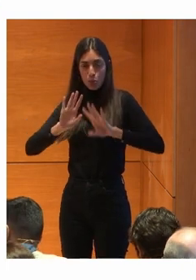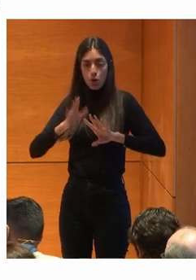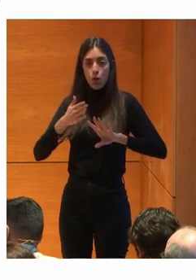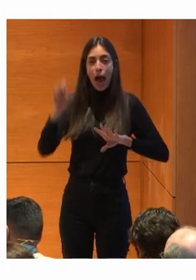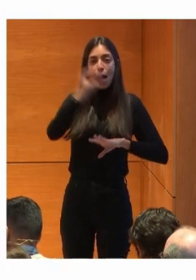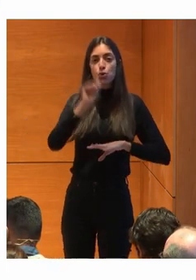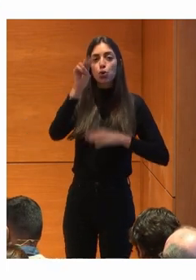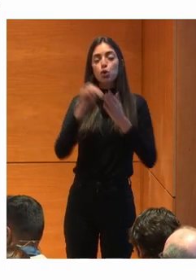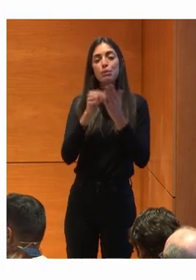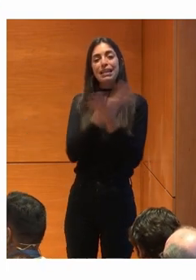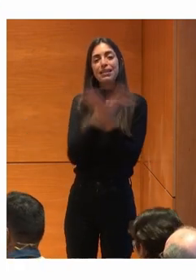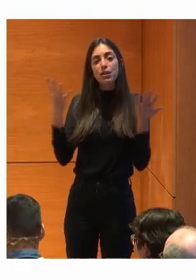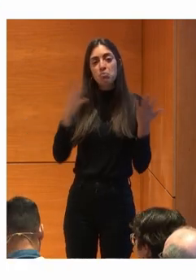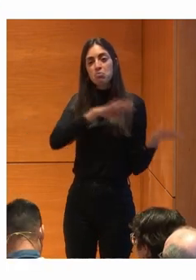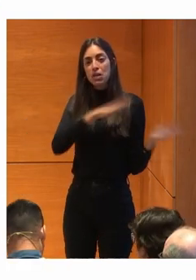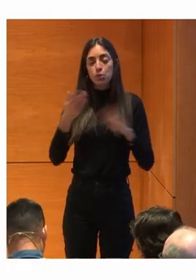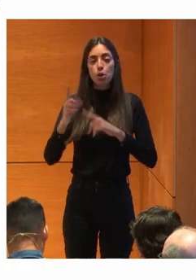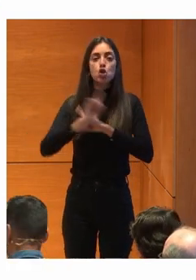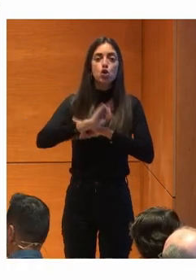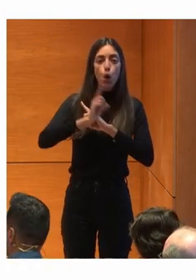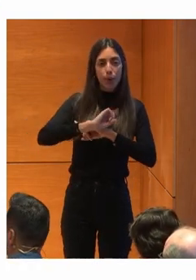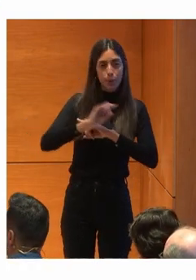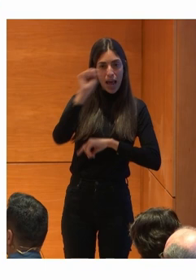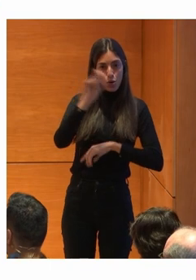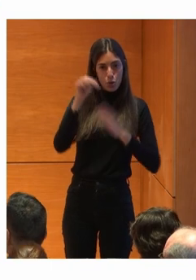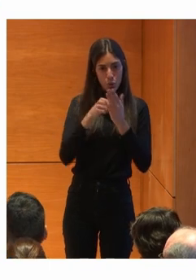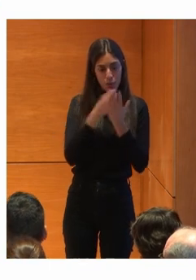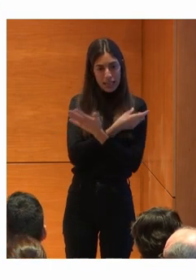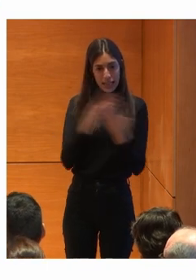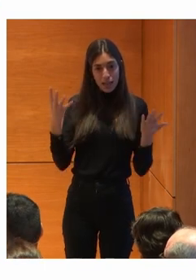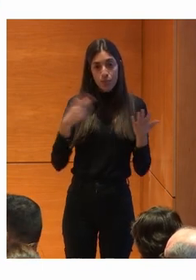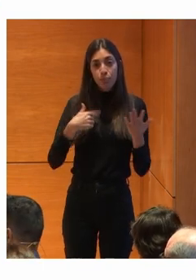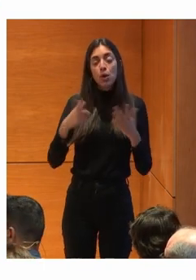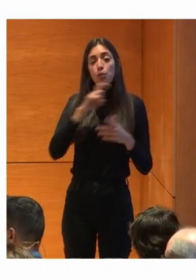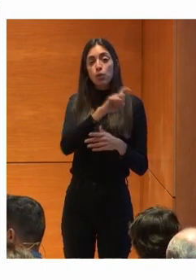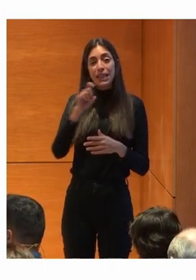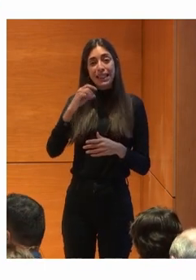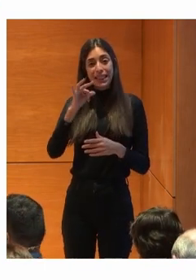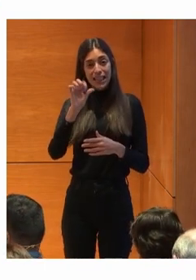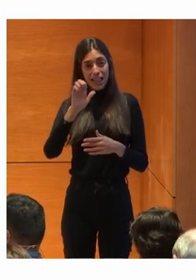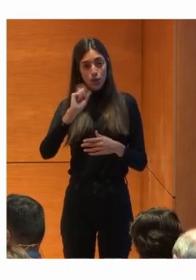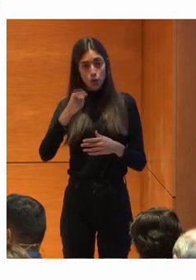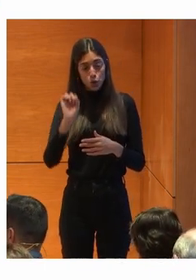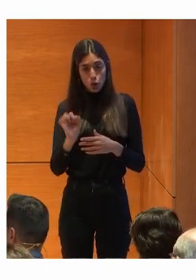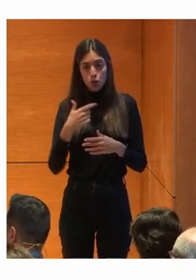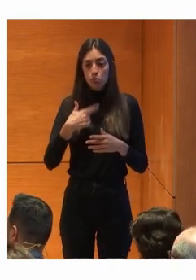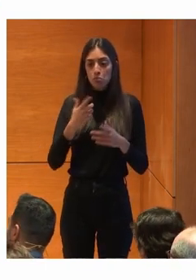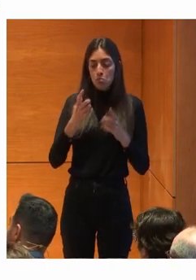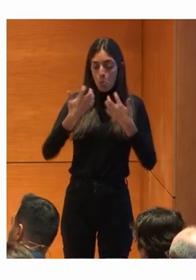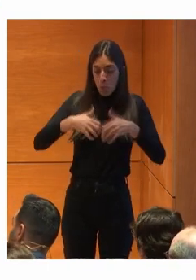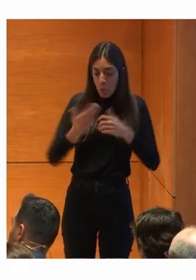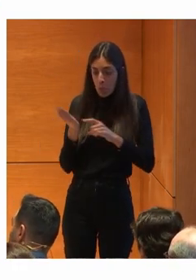2019 Era en torno Al noviembre del 2019 Cuando los compañeros De la fundación Texas En un pasillo Me enseñaron Un dispositivo Y dije Mira